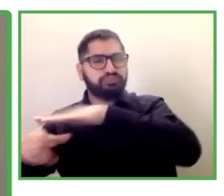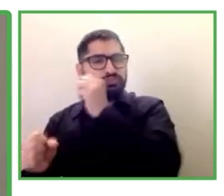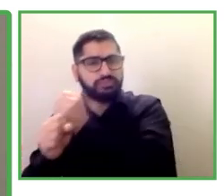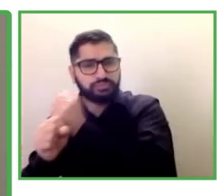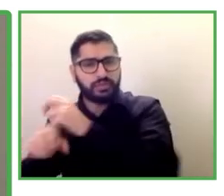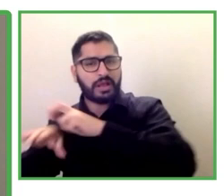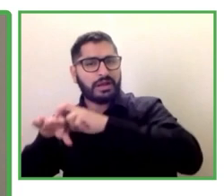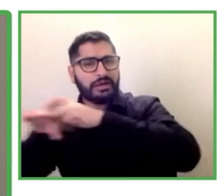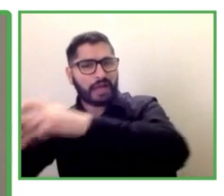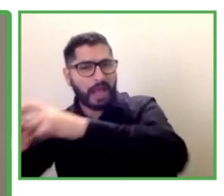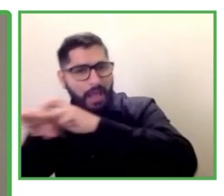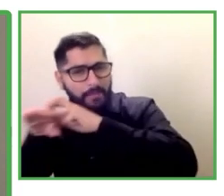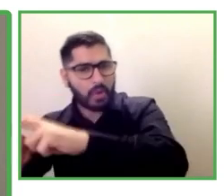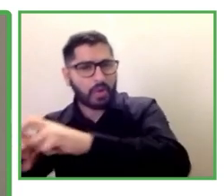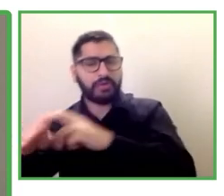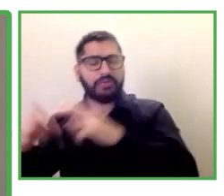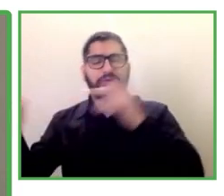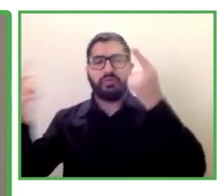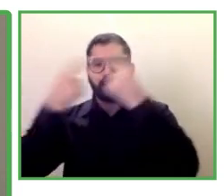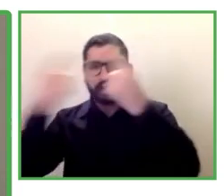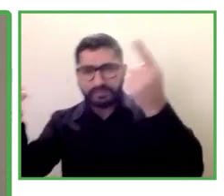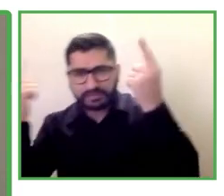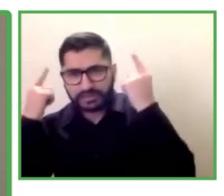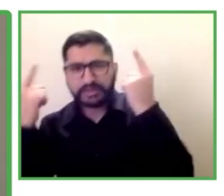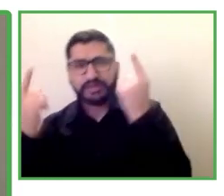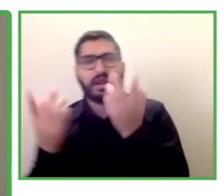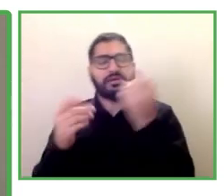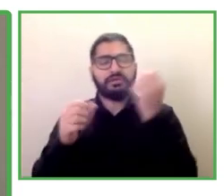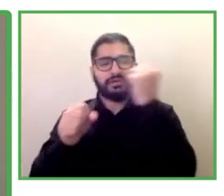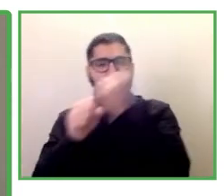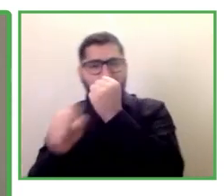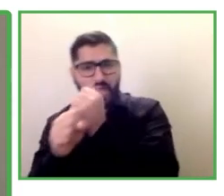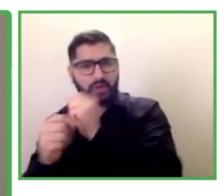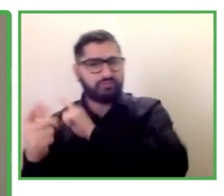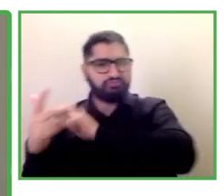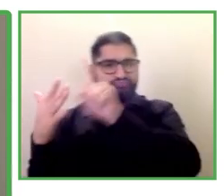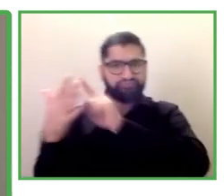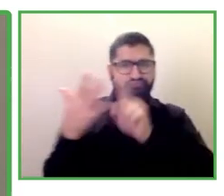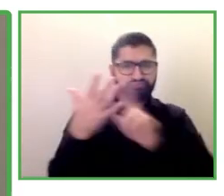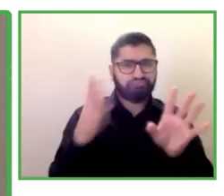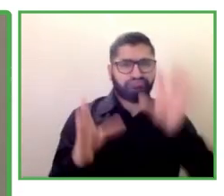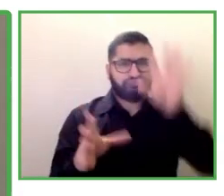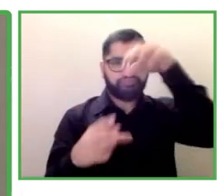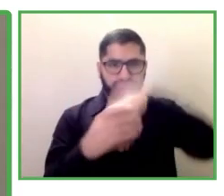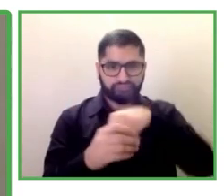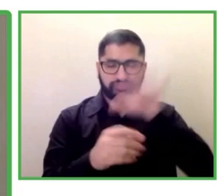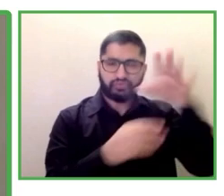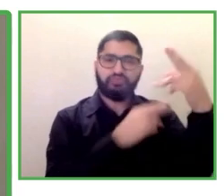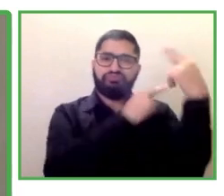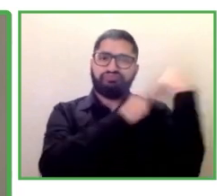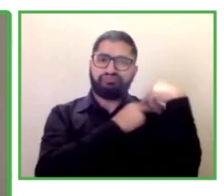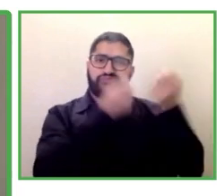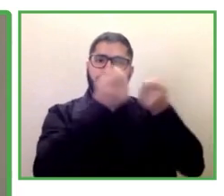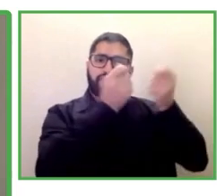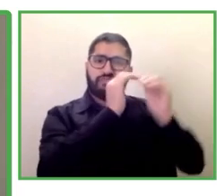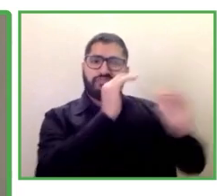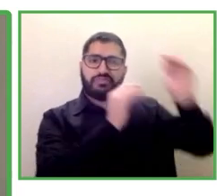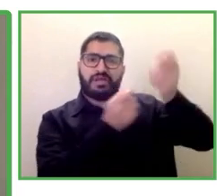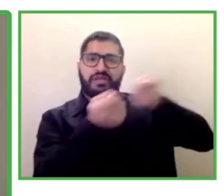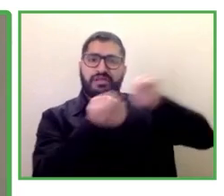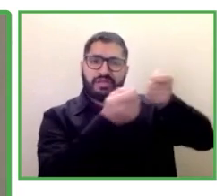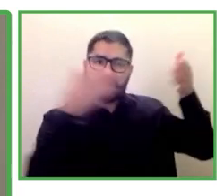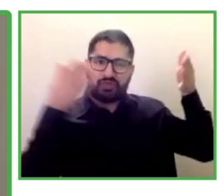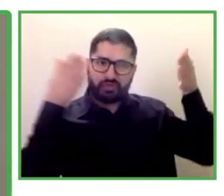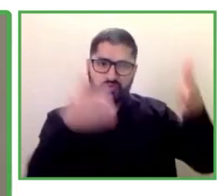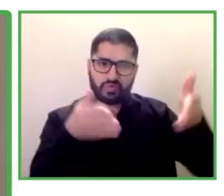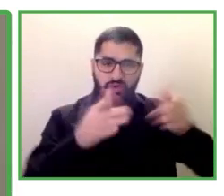prevención de emergencias Katia que es la directora de proyectos que incluye el intercambio estatal de empleo y discapacidad y que trabaja también en